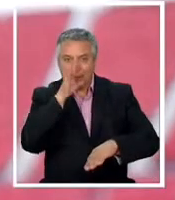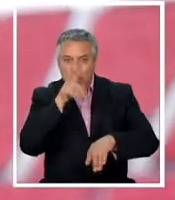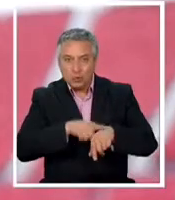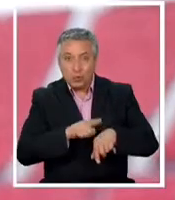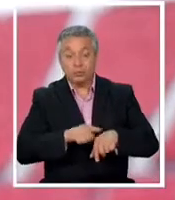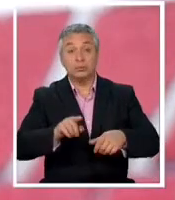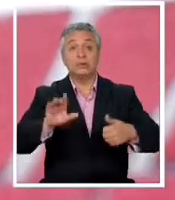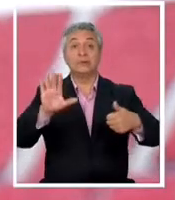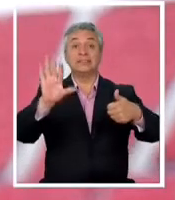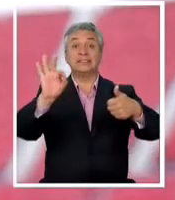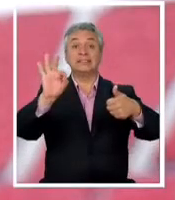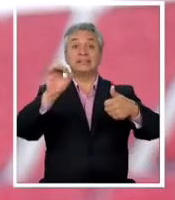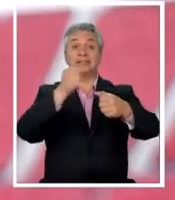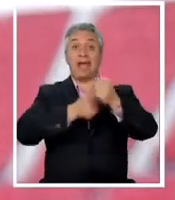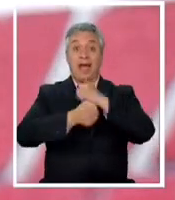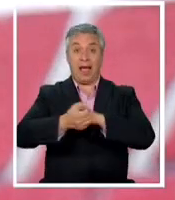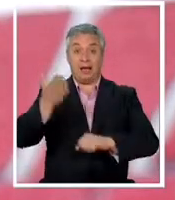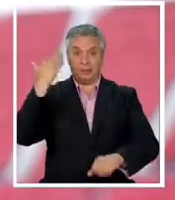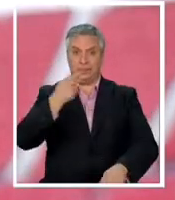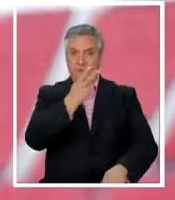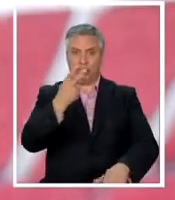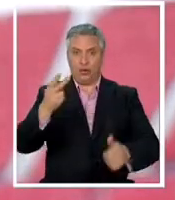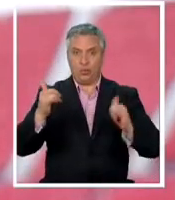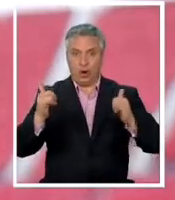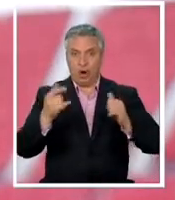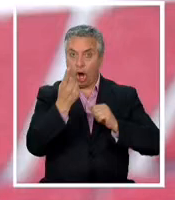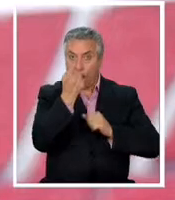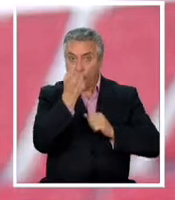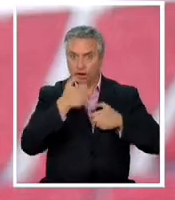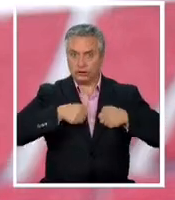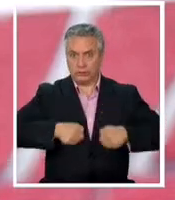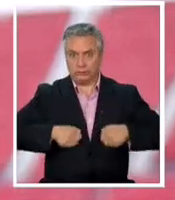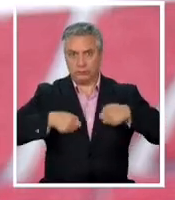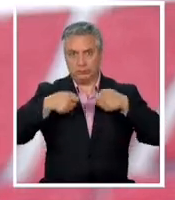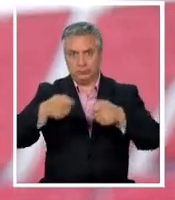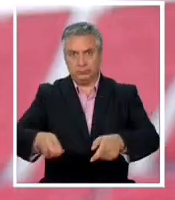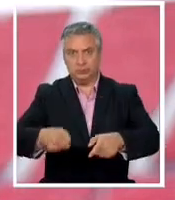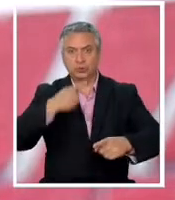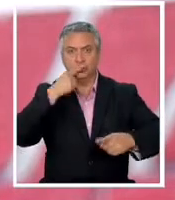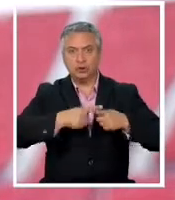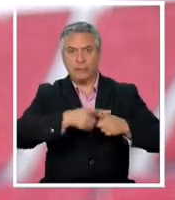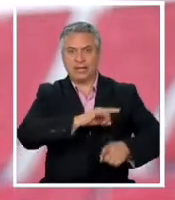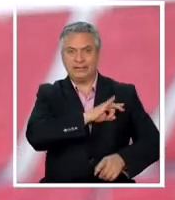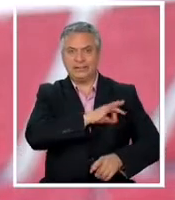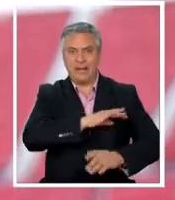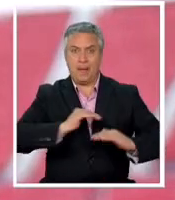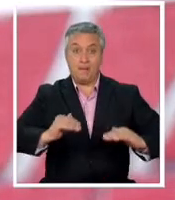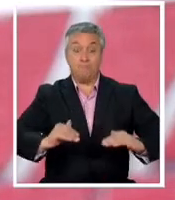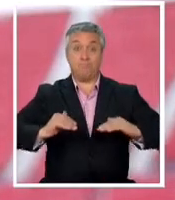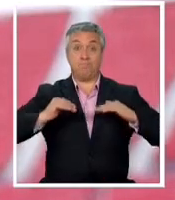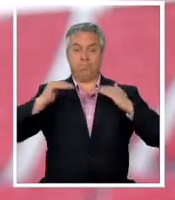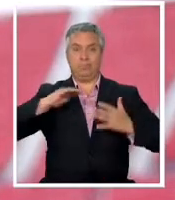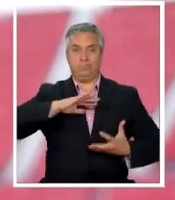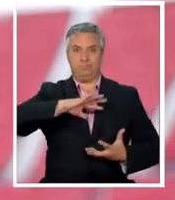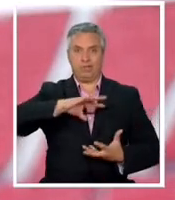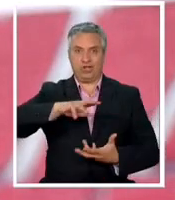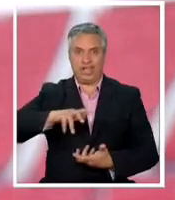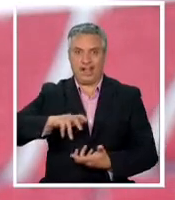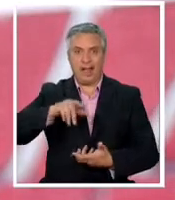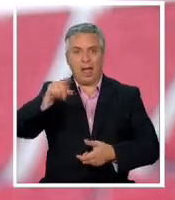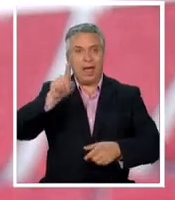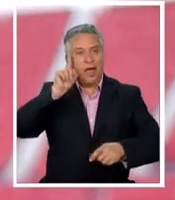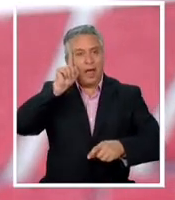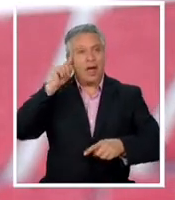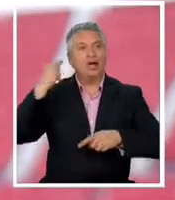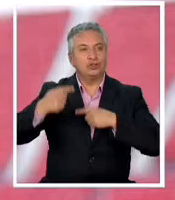60 años 22 jugadores 11 en cancha dejaron el nombre de Chile en lo más alto del fútbol mundial Una historia que